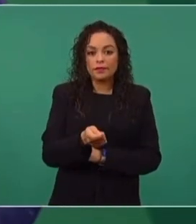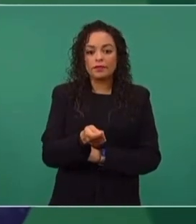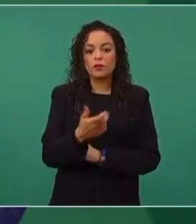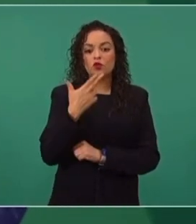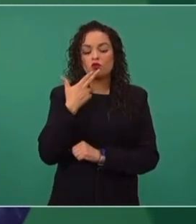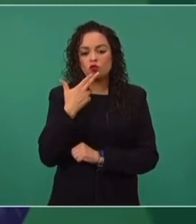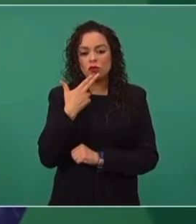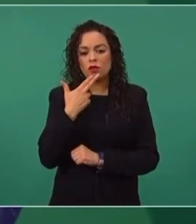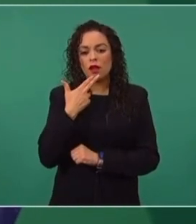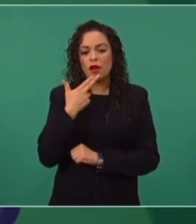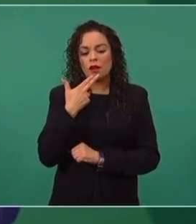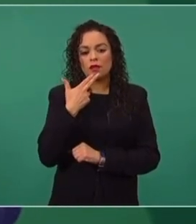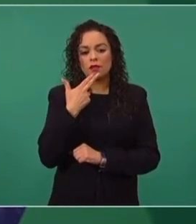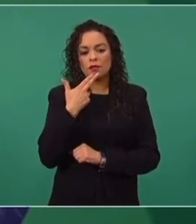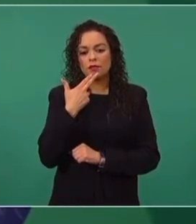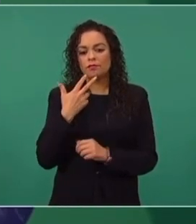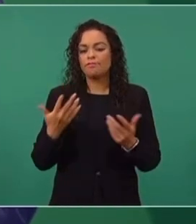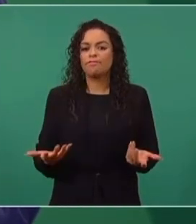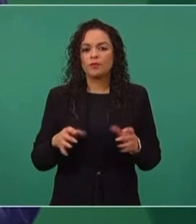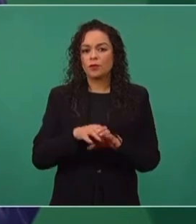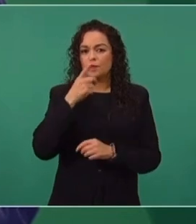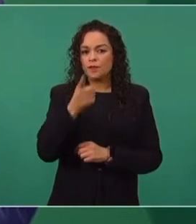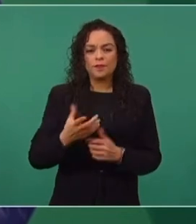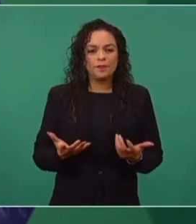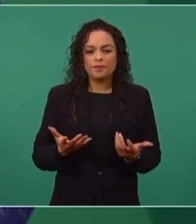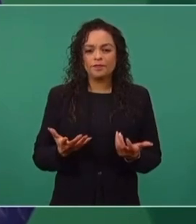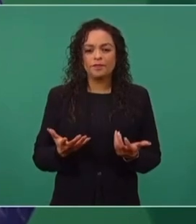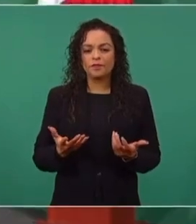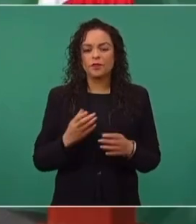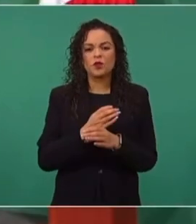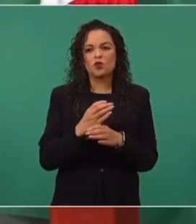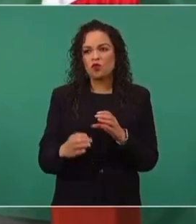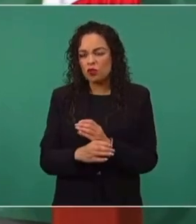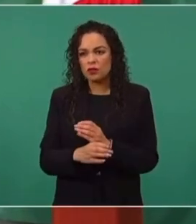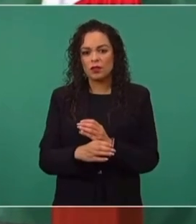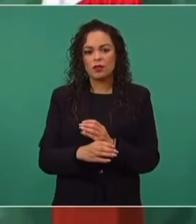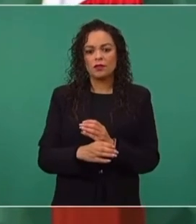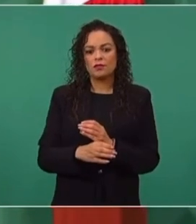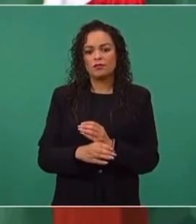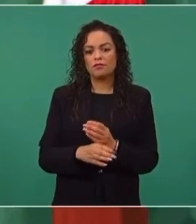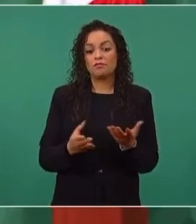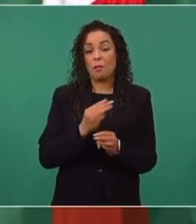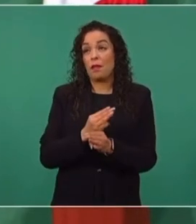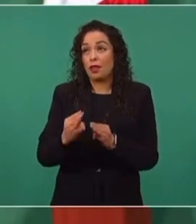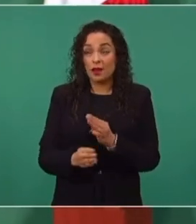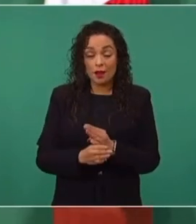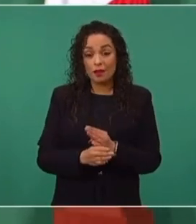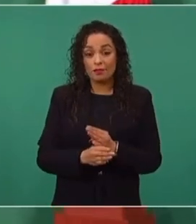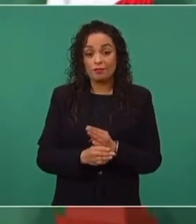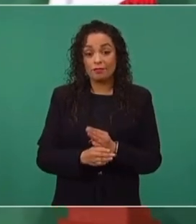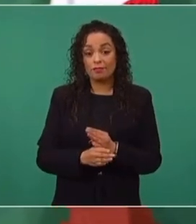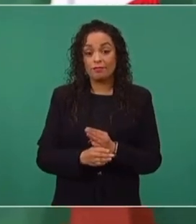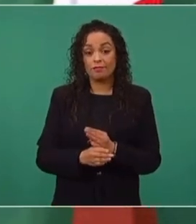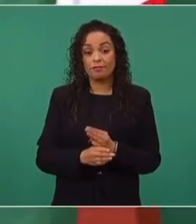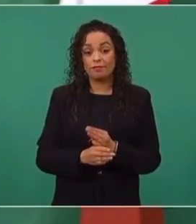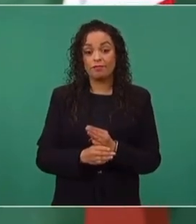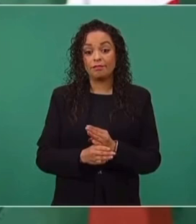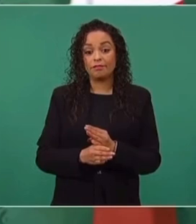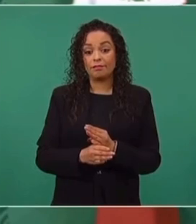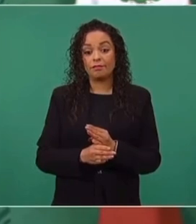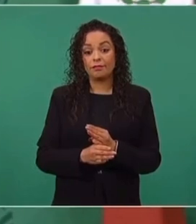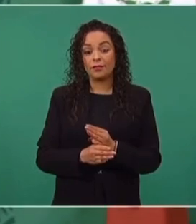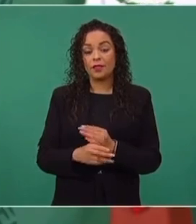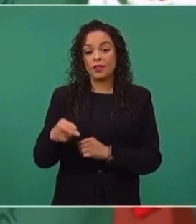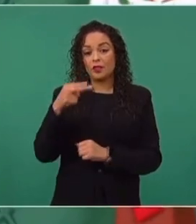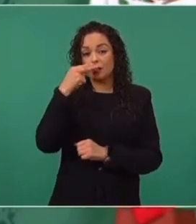instrumentos, artefactos de estos cigarros